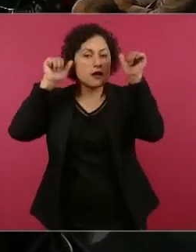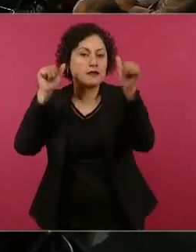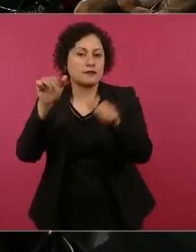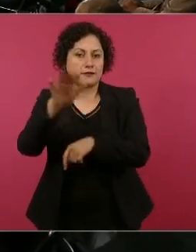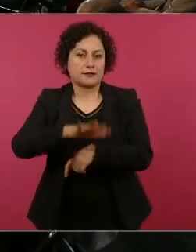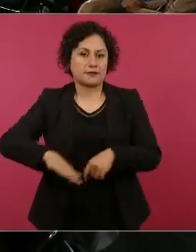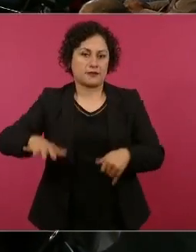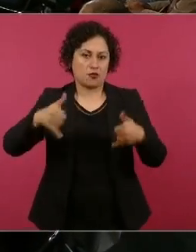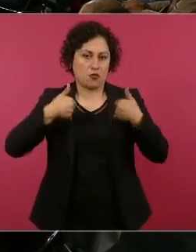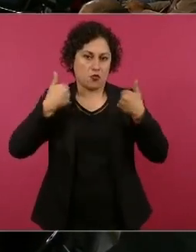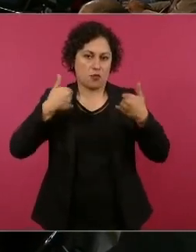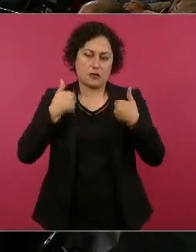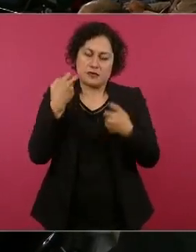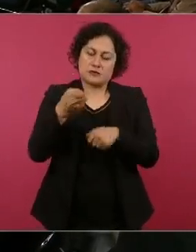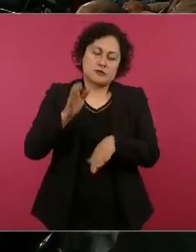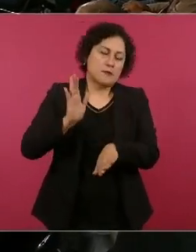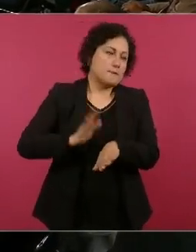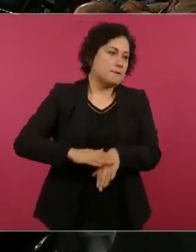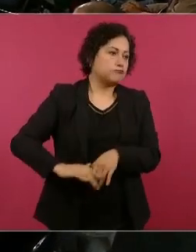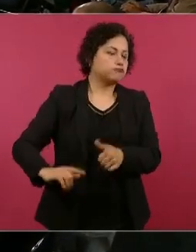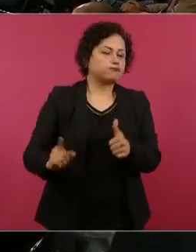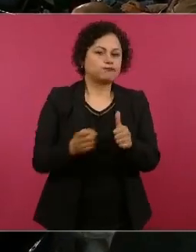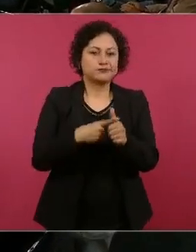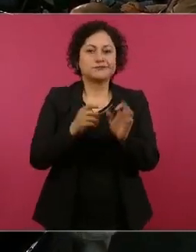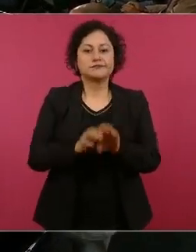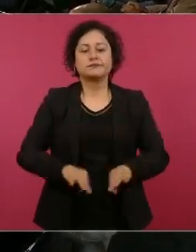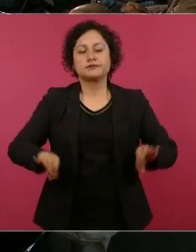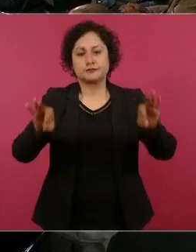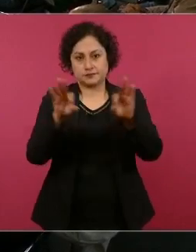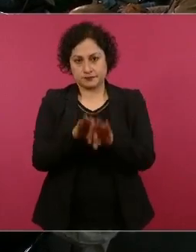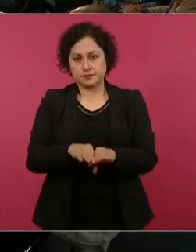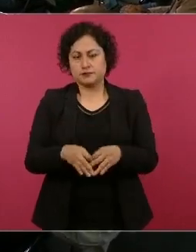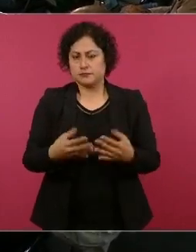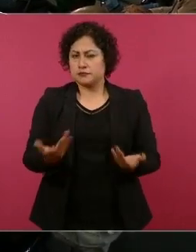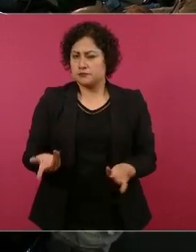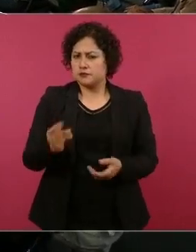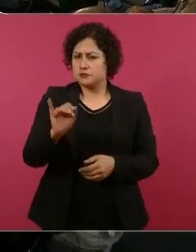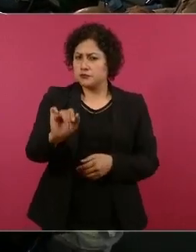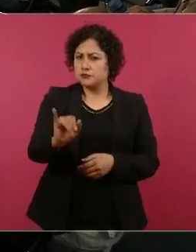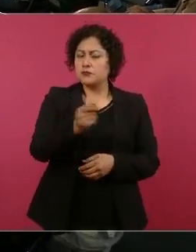Sí, estamos trabajando en eso.